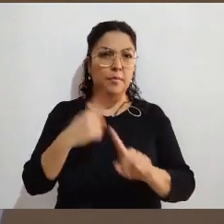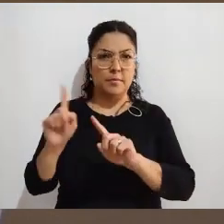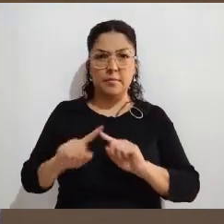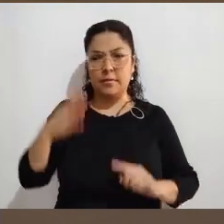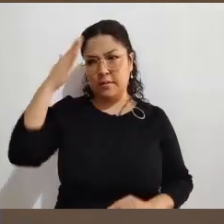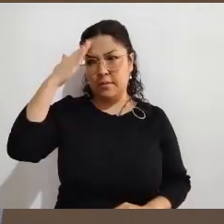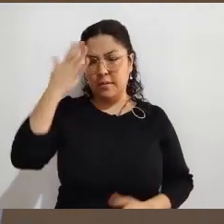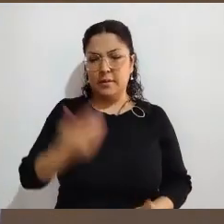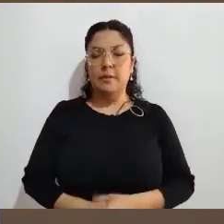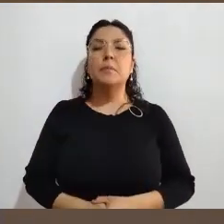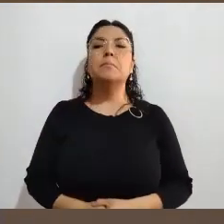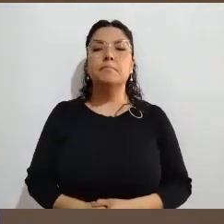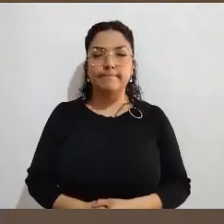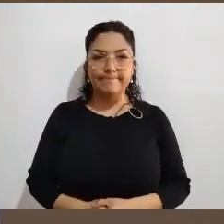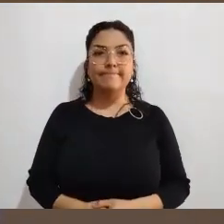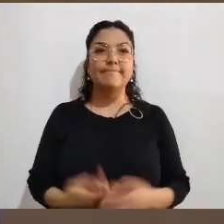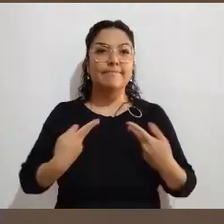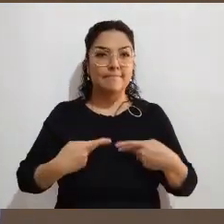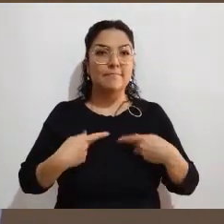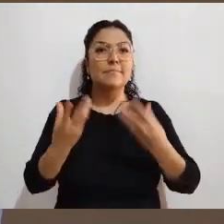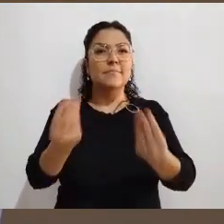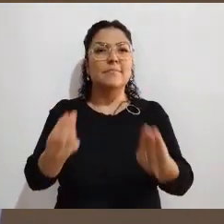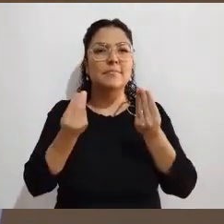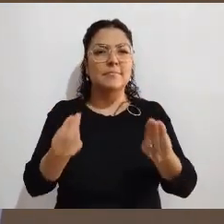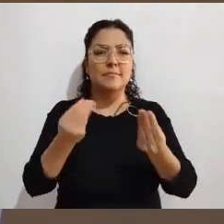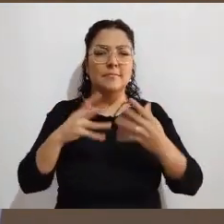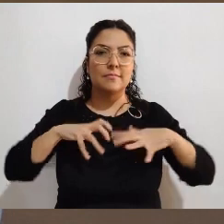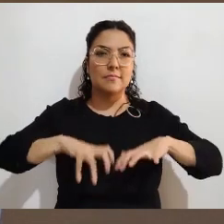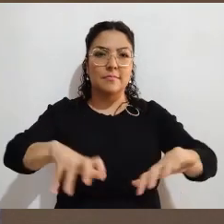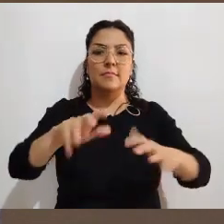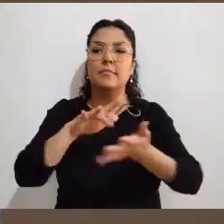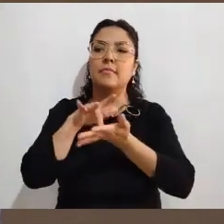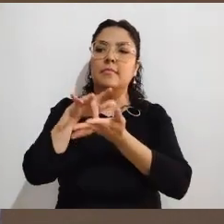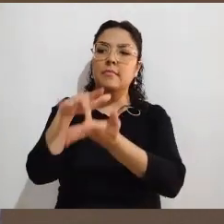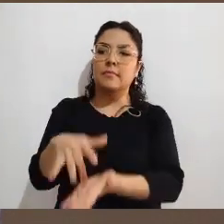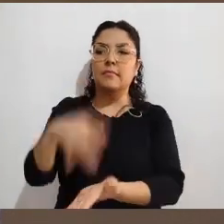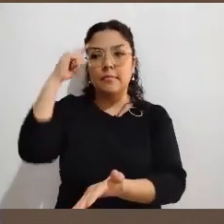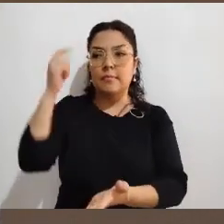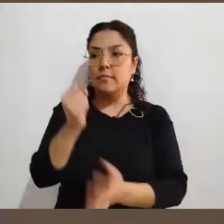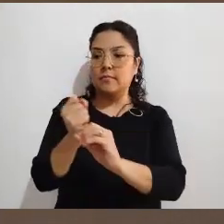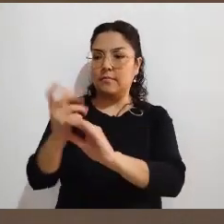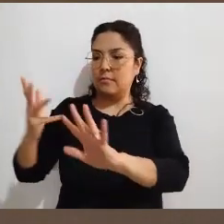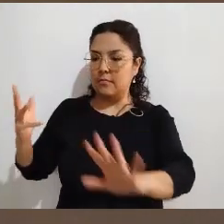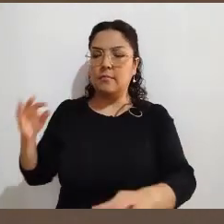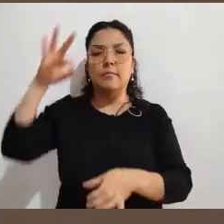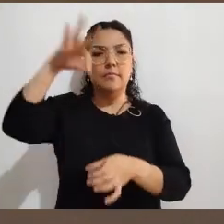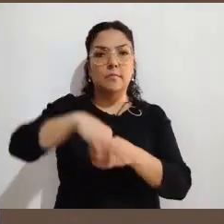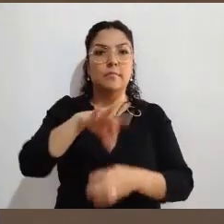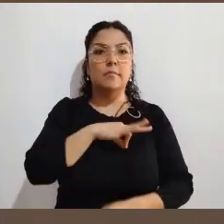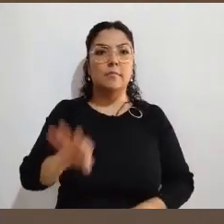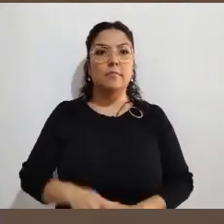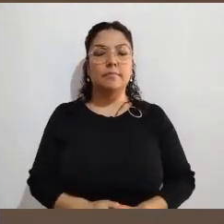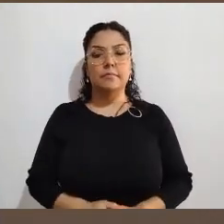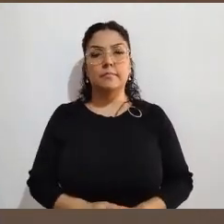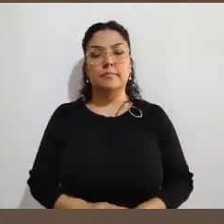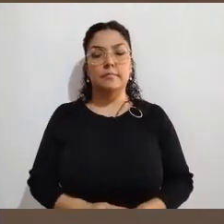cuenta que es un mundo de personas que van para que el ciudadano o la ciudadana pueda ejercer su derecho al voto. Y